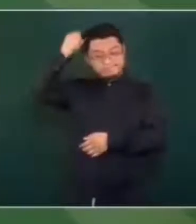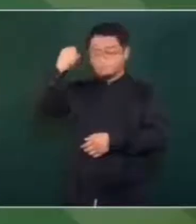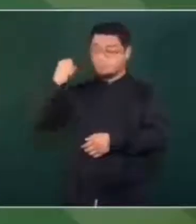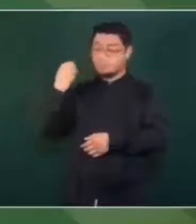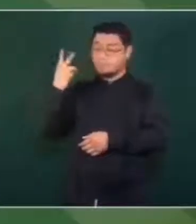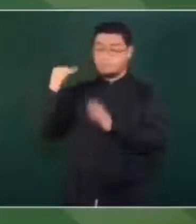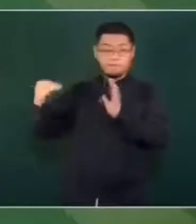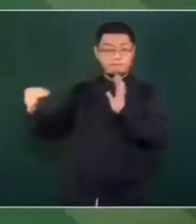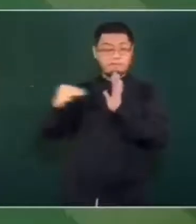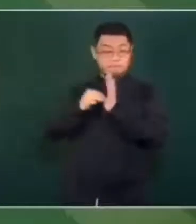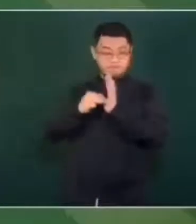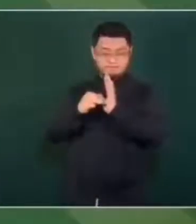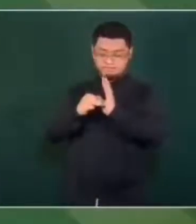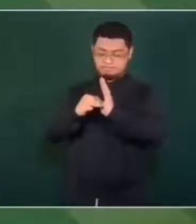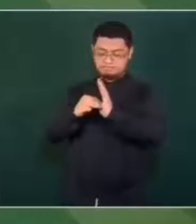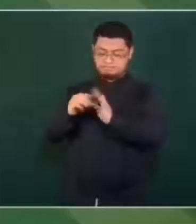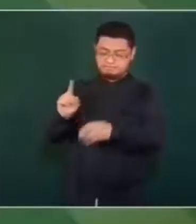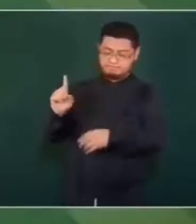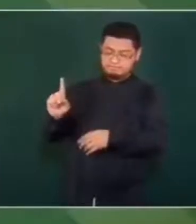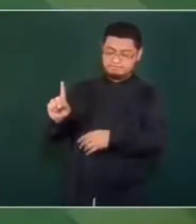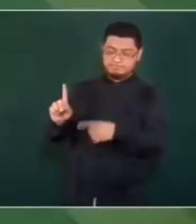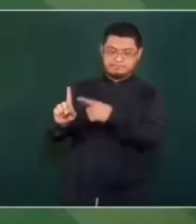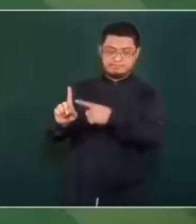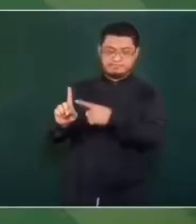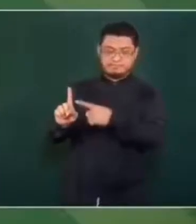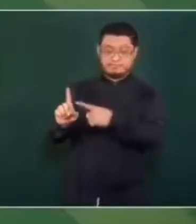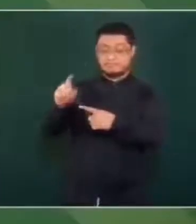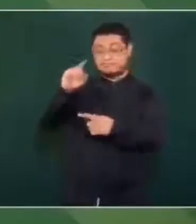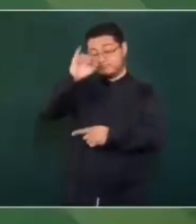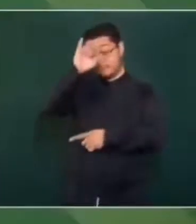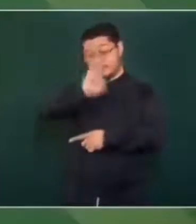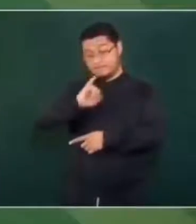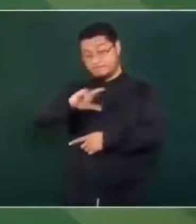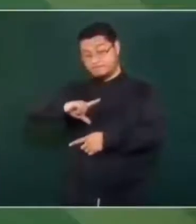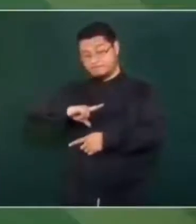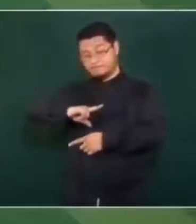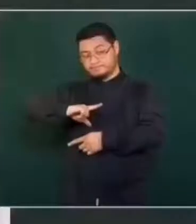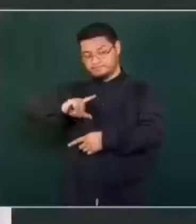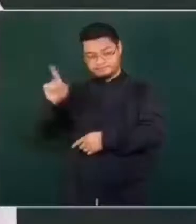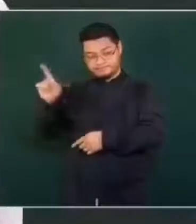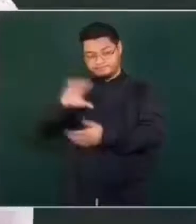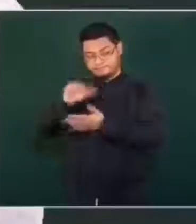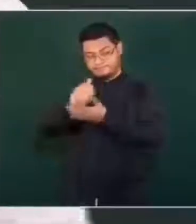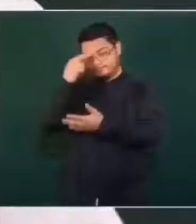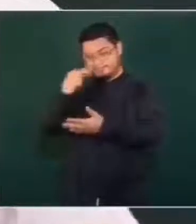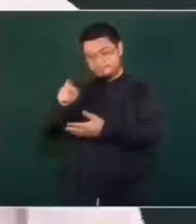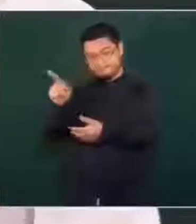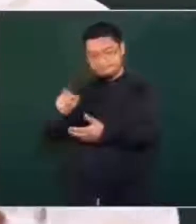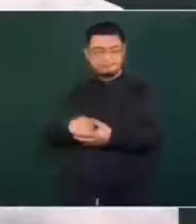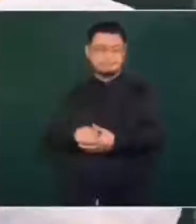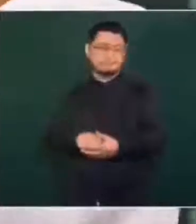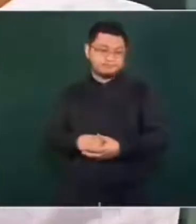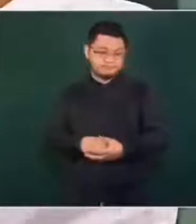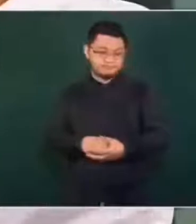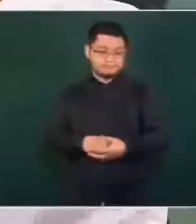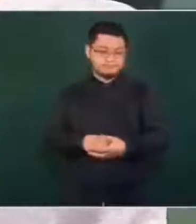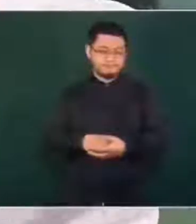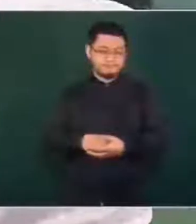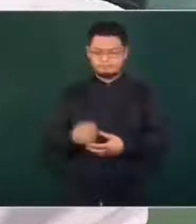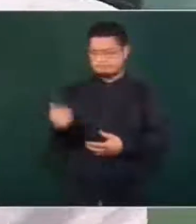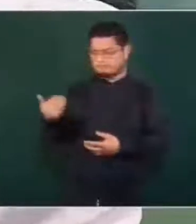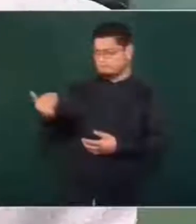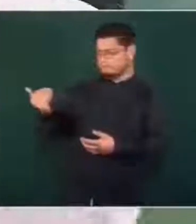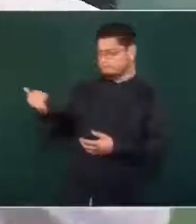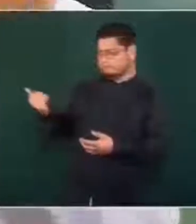2000 a jefe de gobierno y como en el 88,